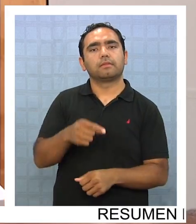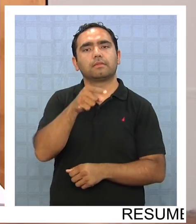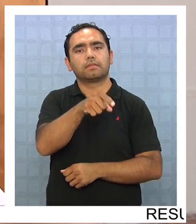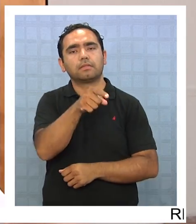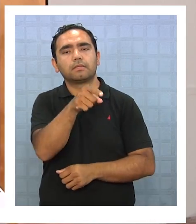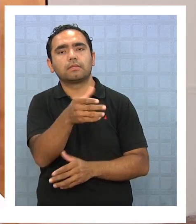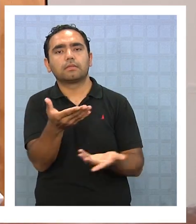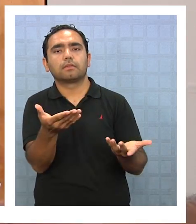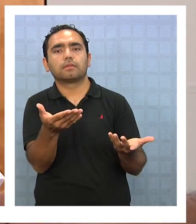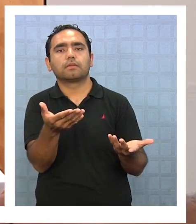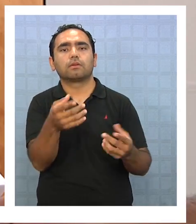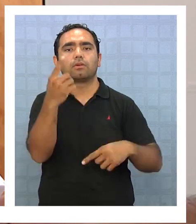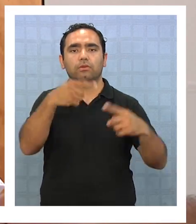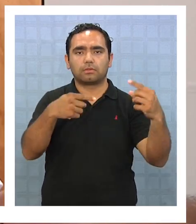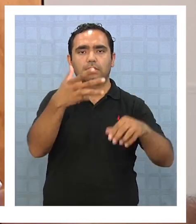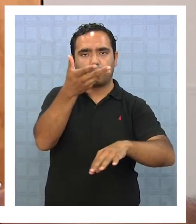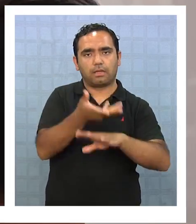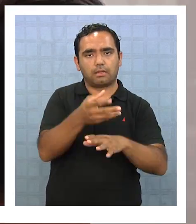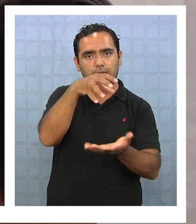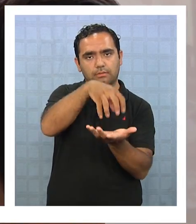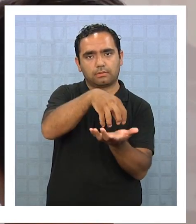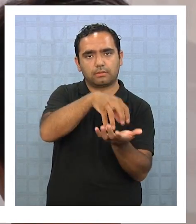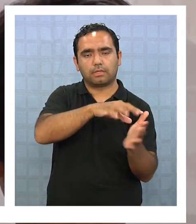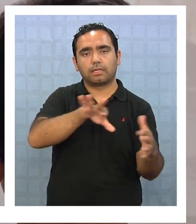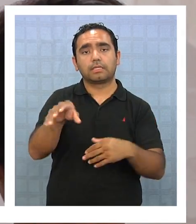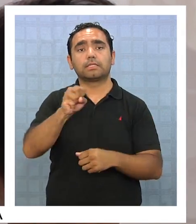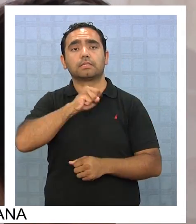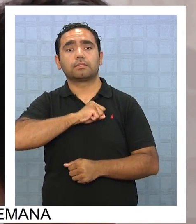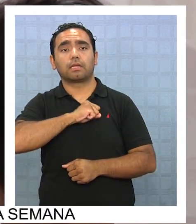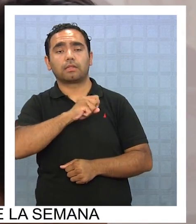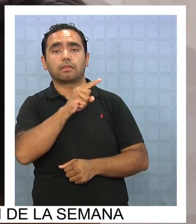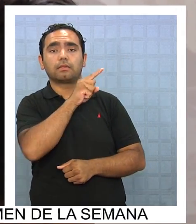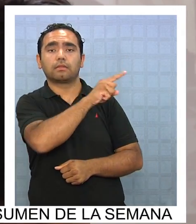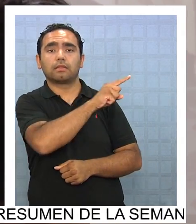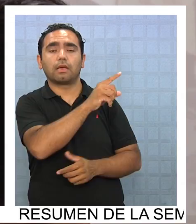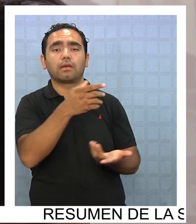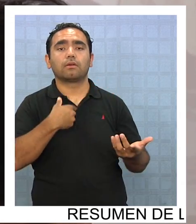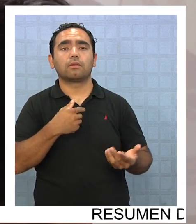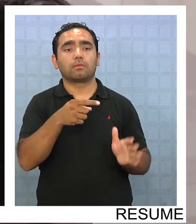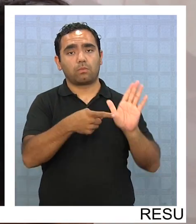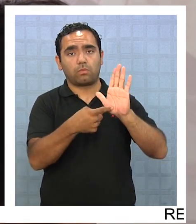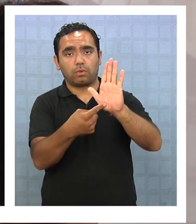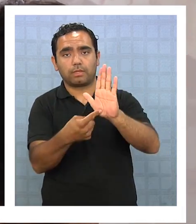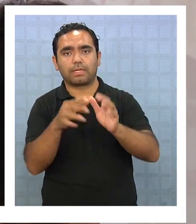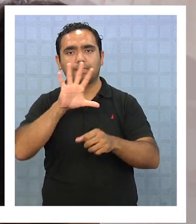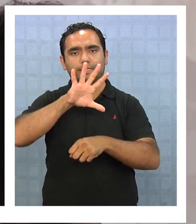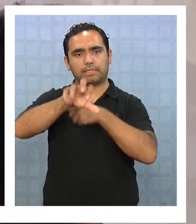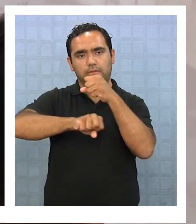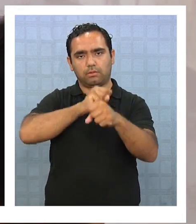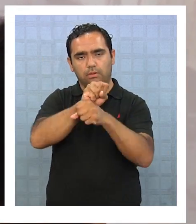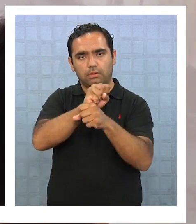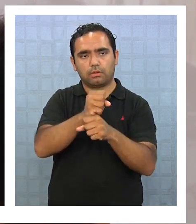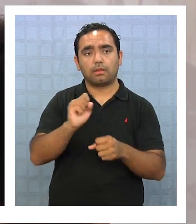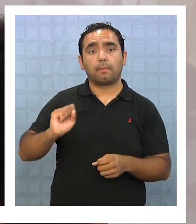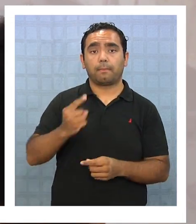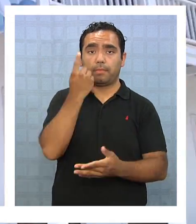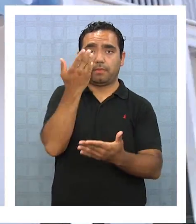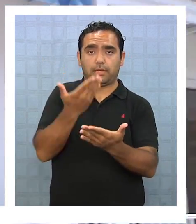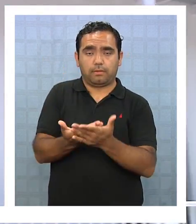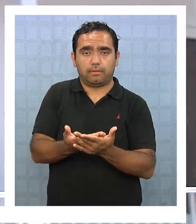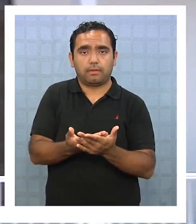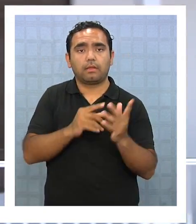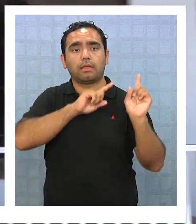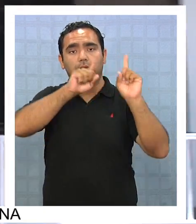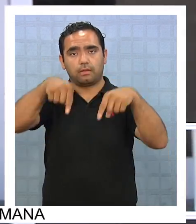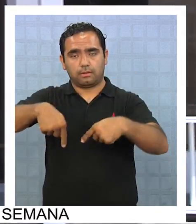cosas que ocurren en la ciudad. En Santiago esta muestra de films ya tiene cinco años, sin embargo es la primera vez